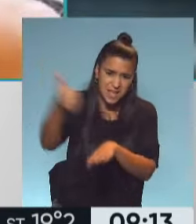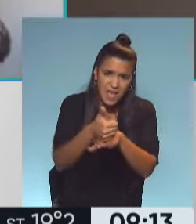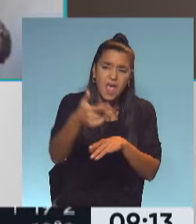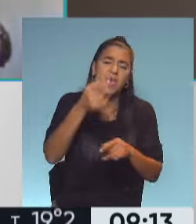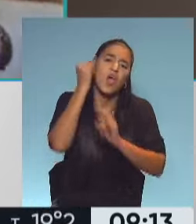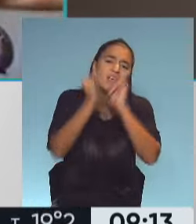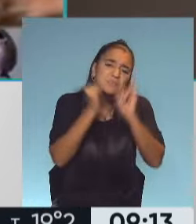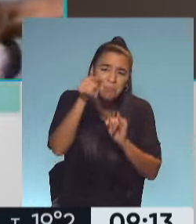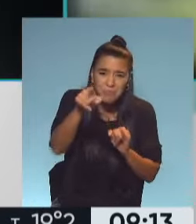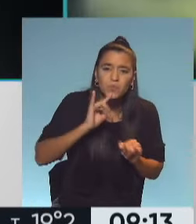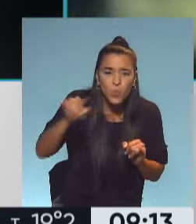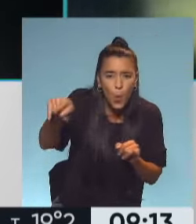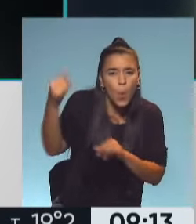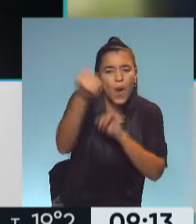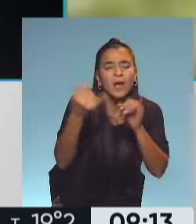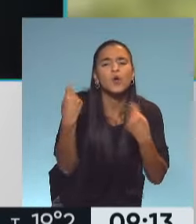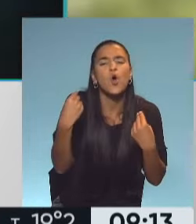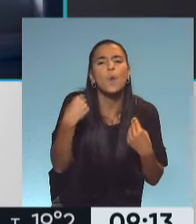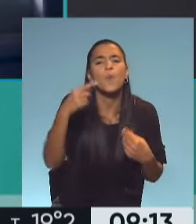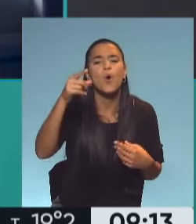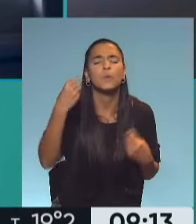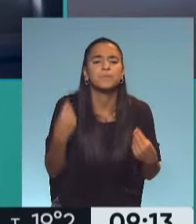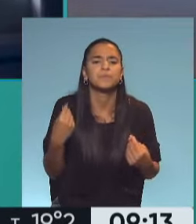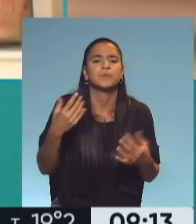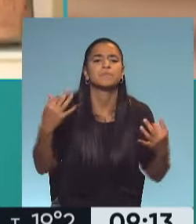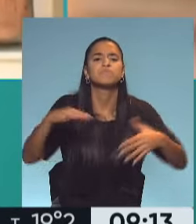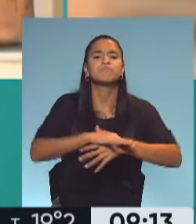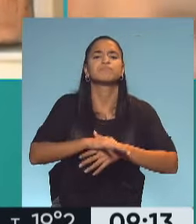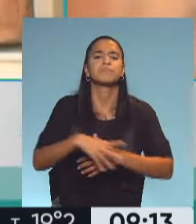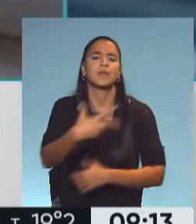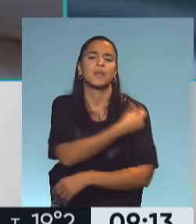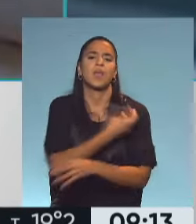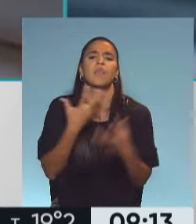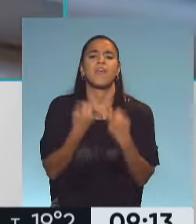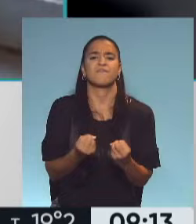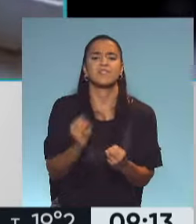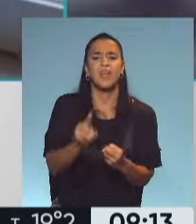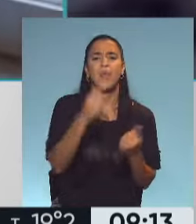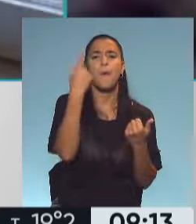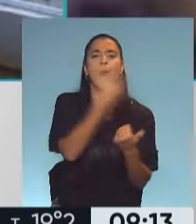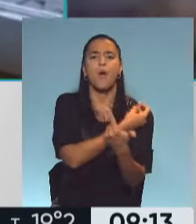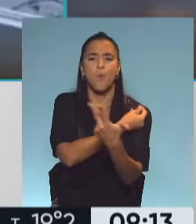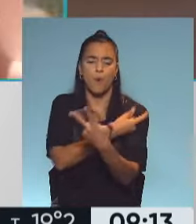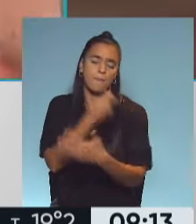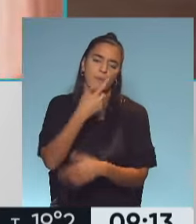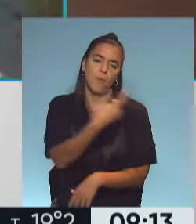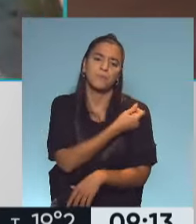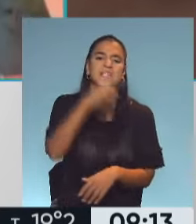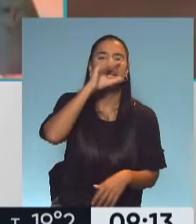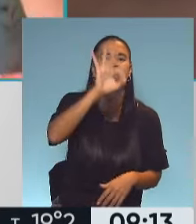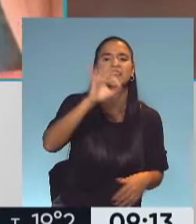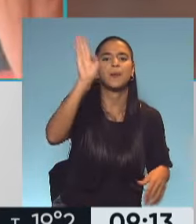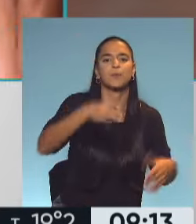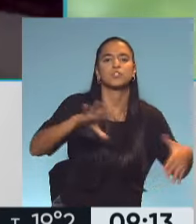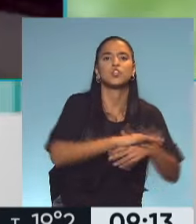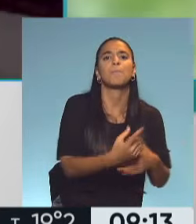explicar en qué incide lo que se llama con la eficacia de la inmunidad que da cada vacuna. Viste que dicen, bueno, esta vacuna me da el 70 en